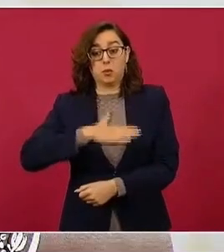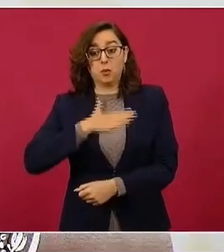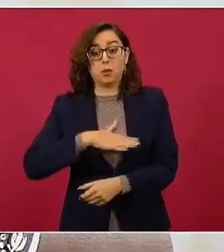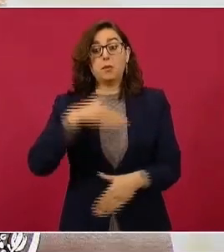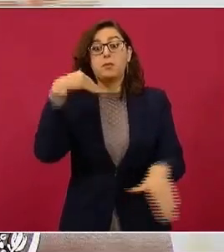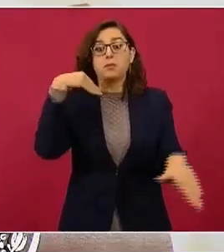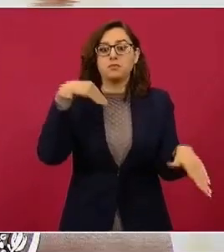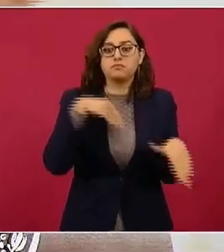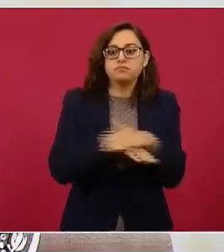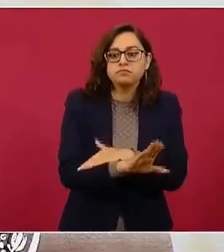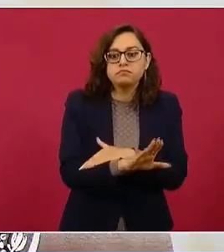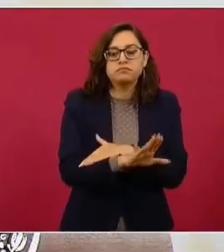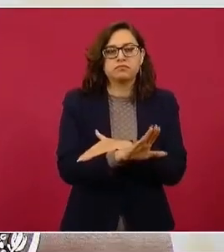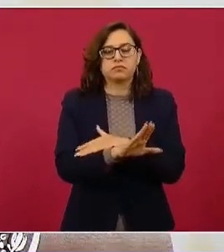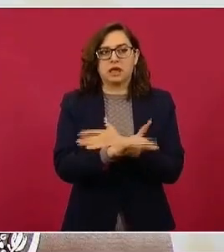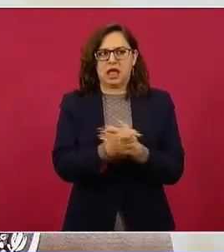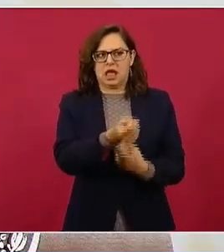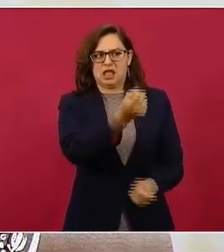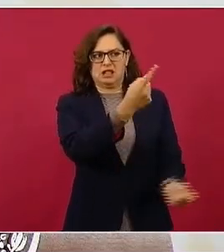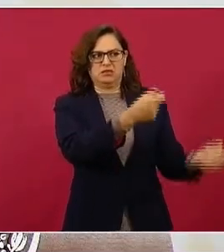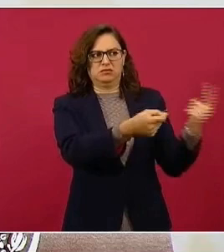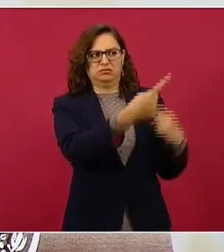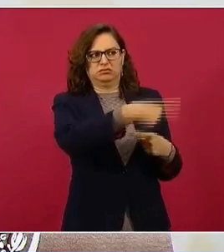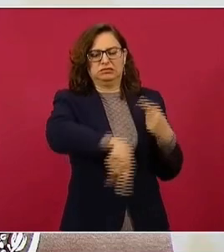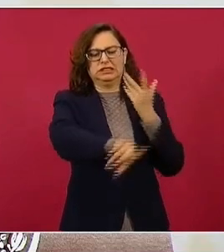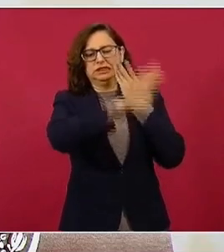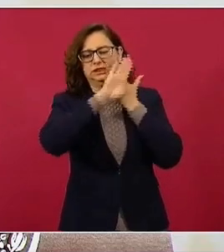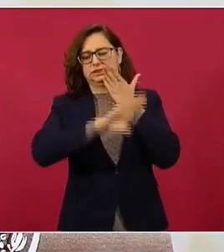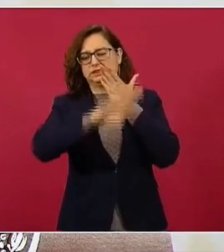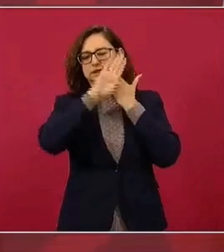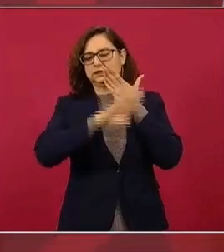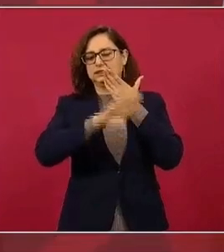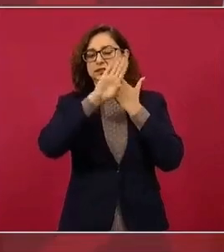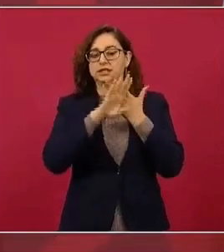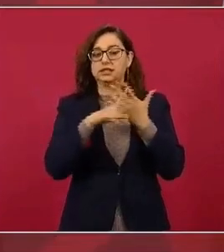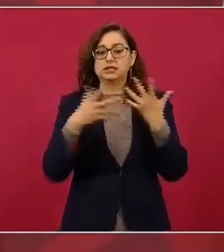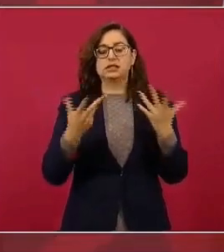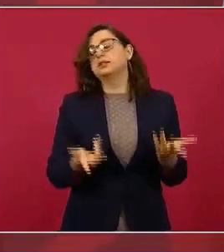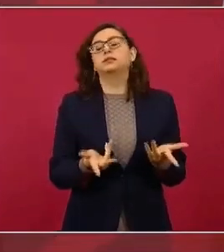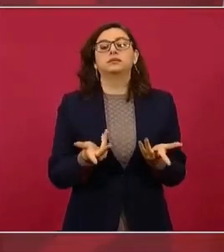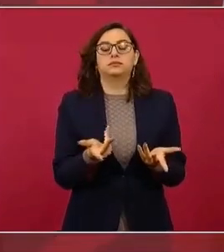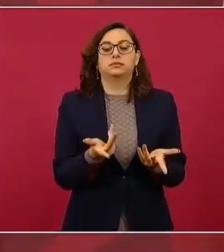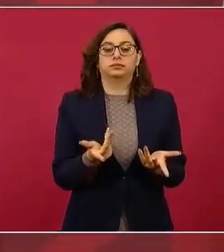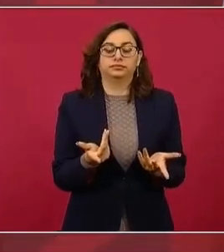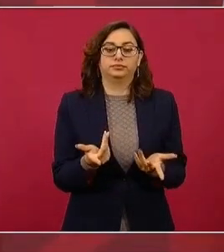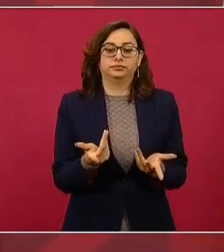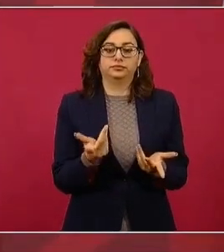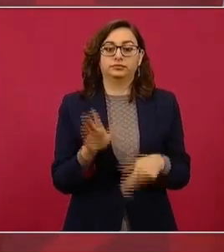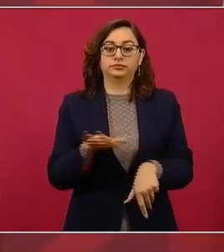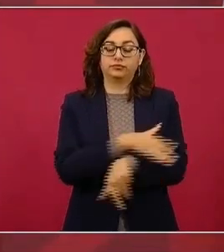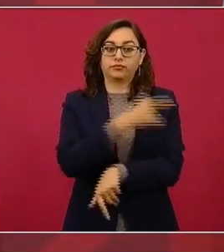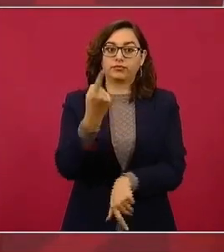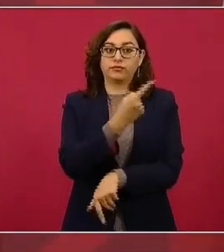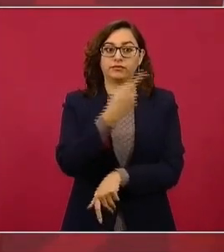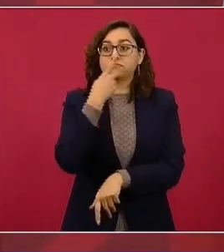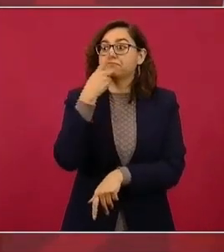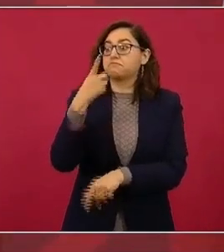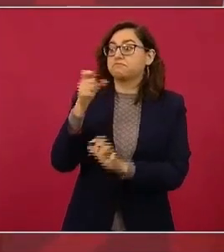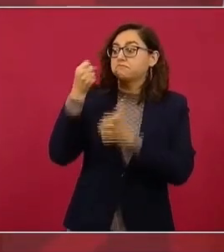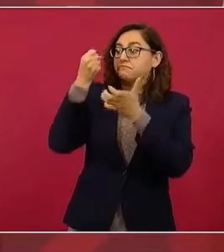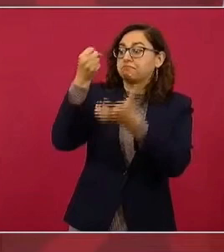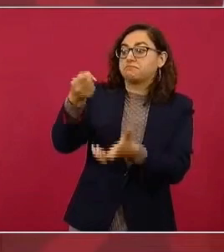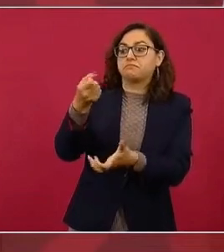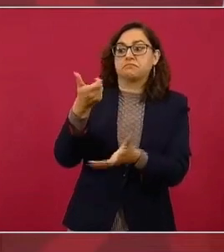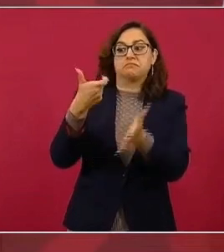cuestionados sin haberlos visto, van a decir,